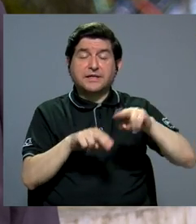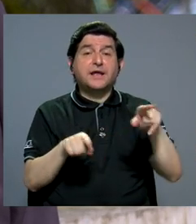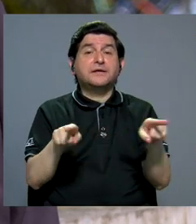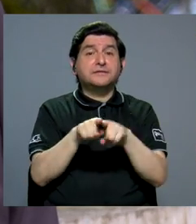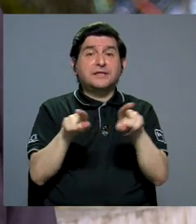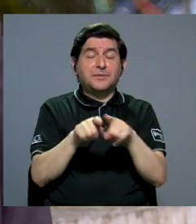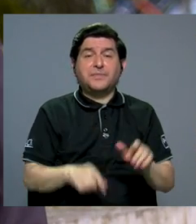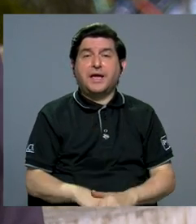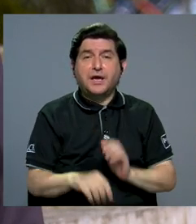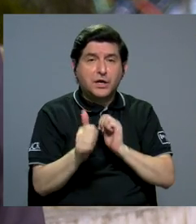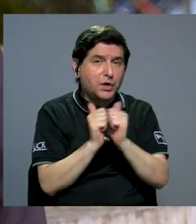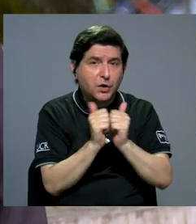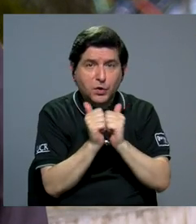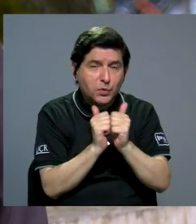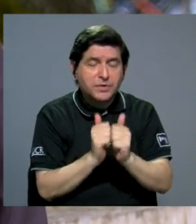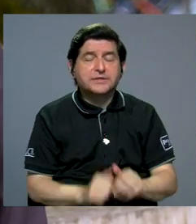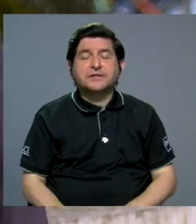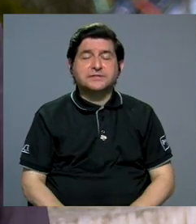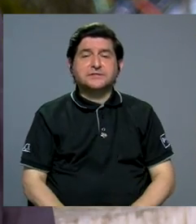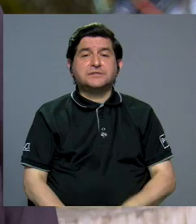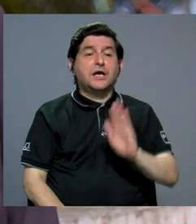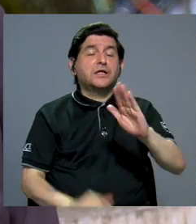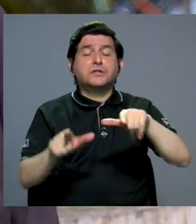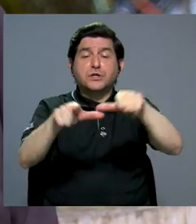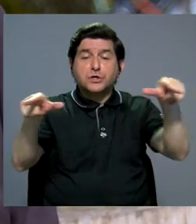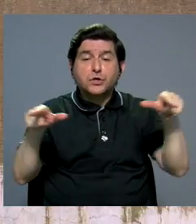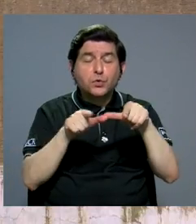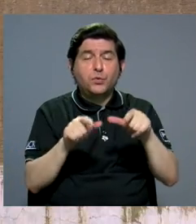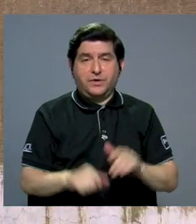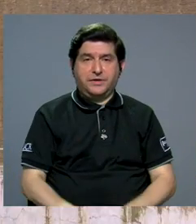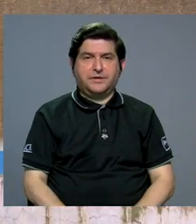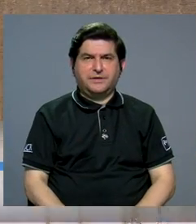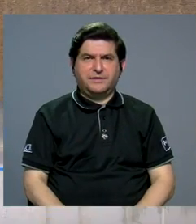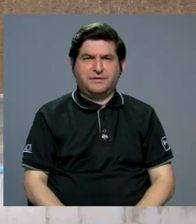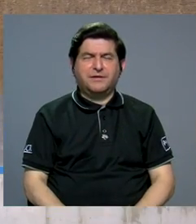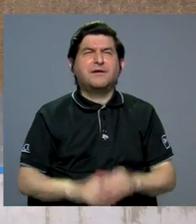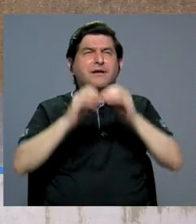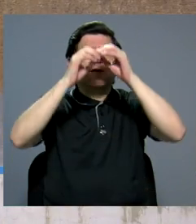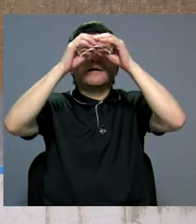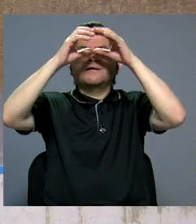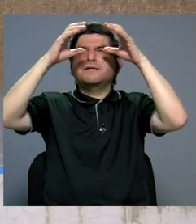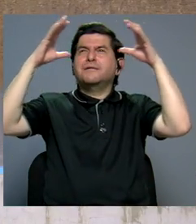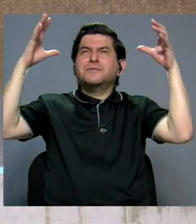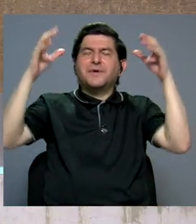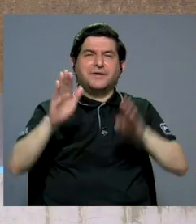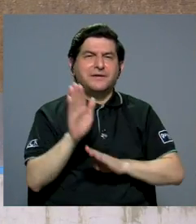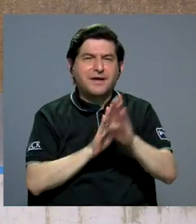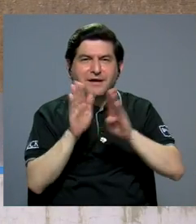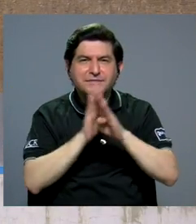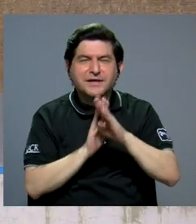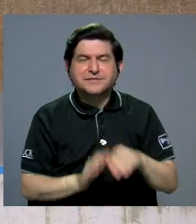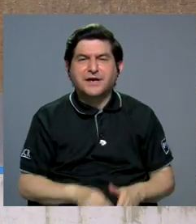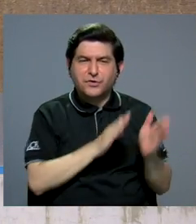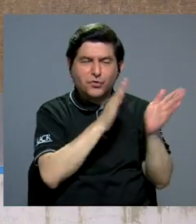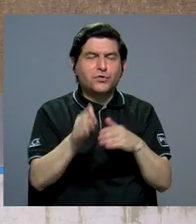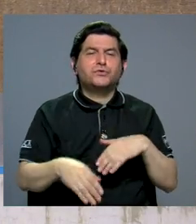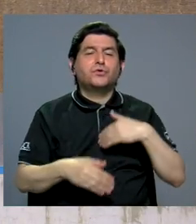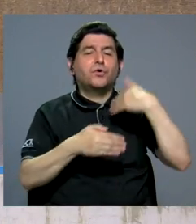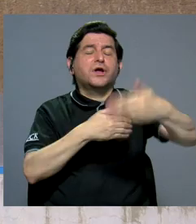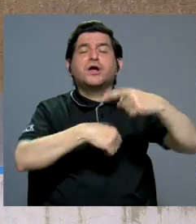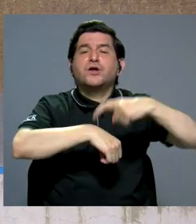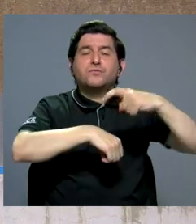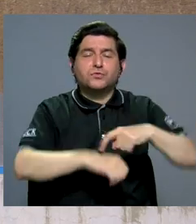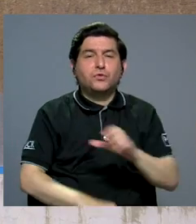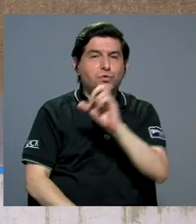al mismo tiempo la competitividad de sus territorios. ¿Cómo nos podemos imaginar el desarrollo de este plan en el tiempo?